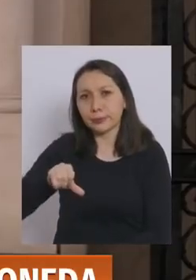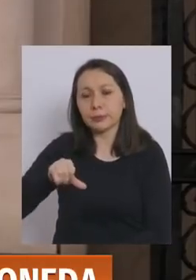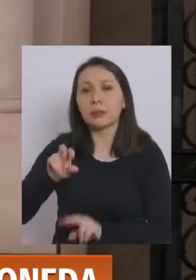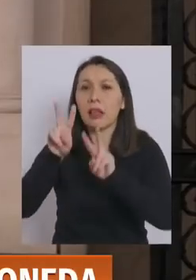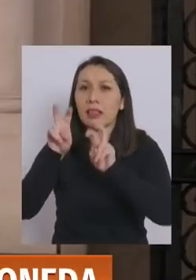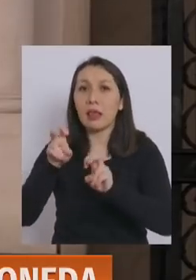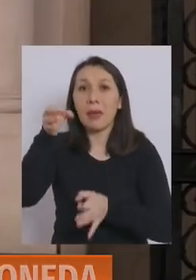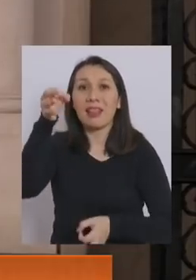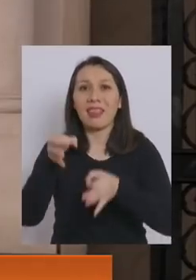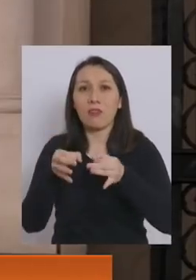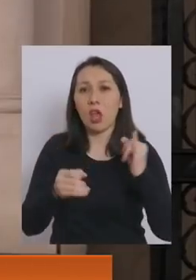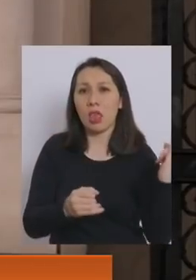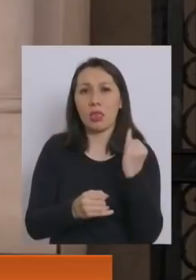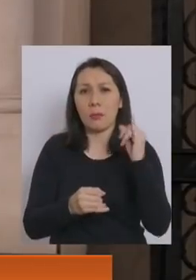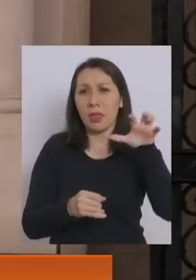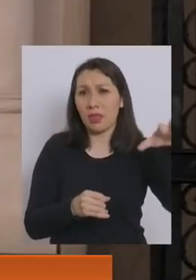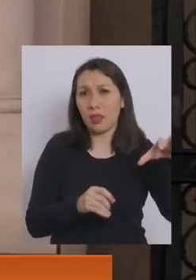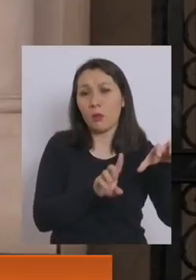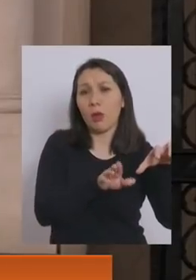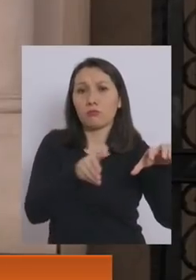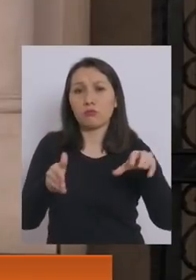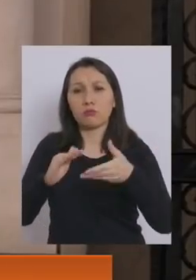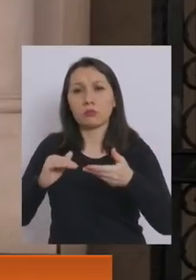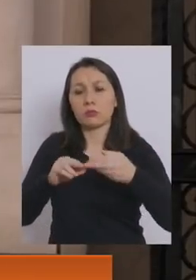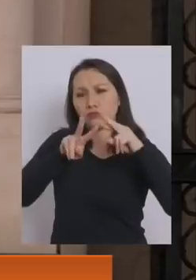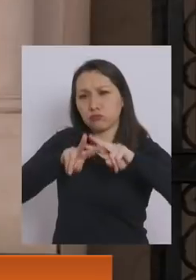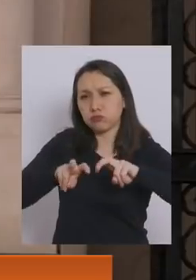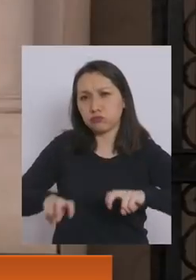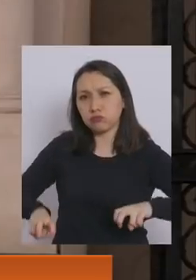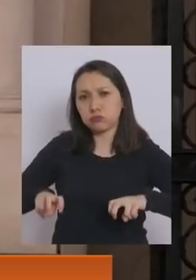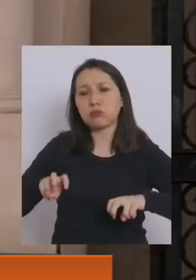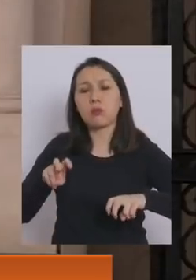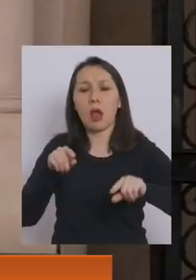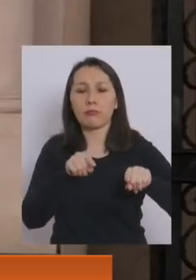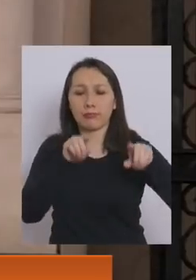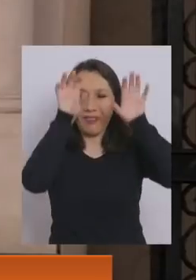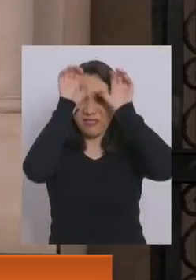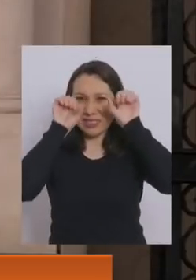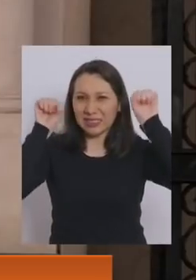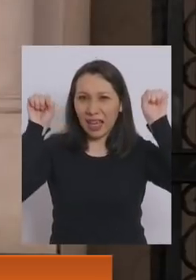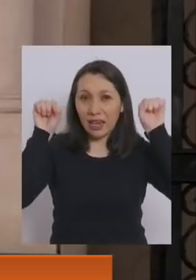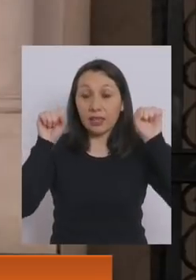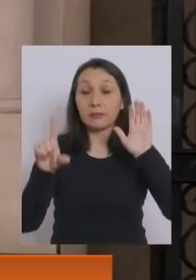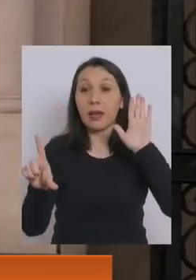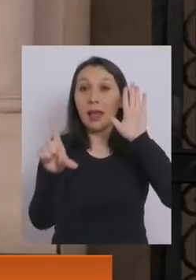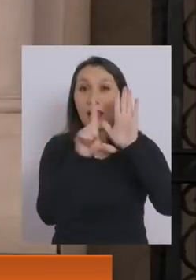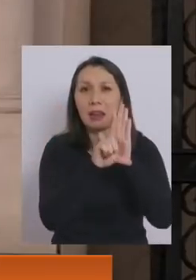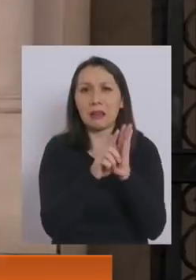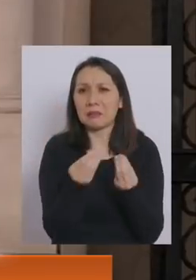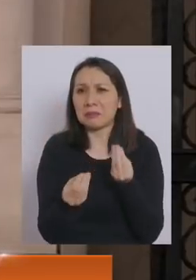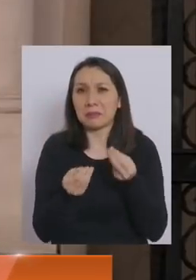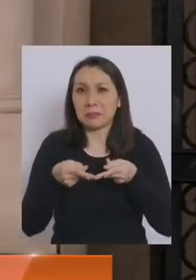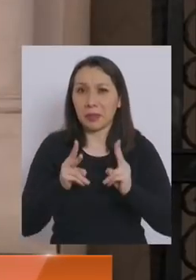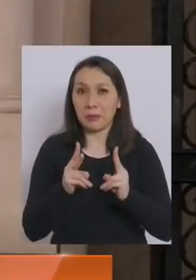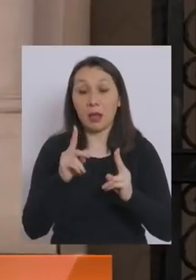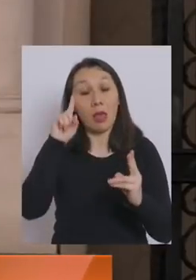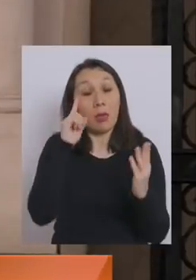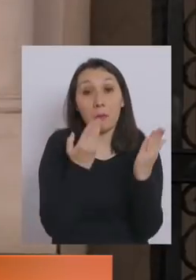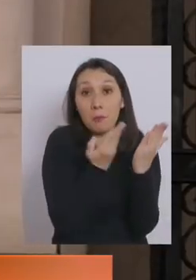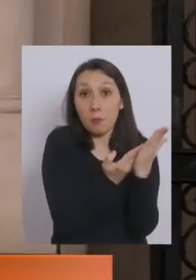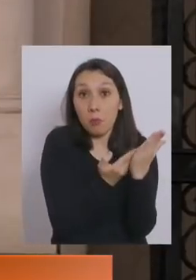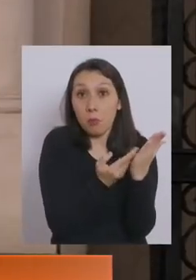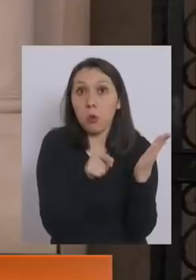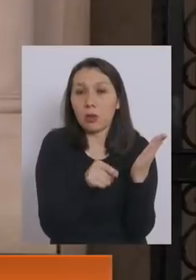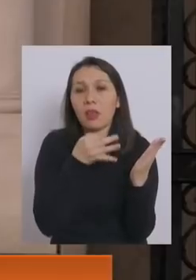por tribunales independientes y que han sido investigados por la Fiscalía. Esta ley, lo que permite, o esta propuesta, que